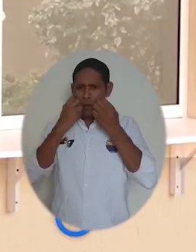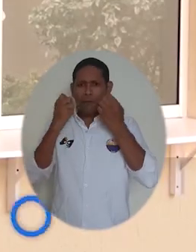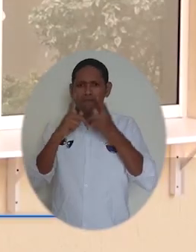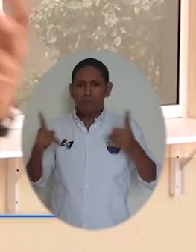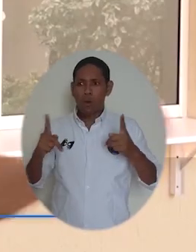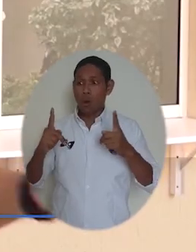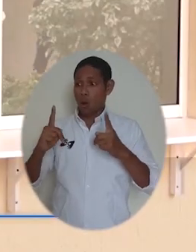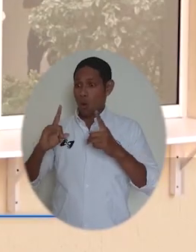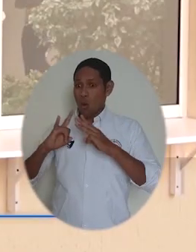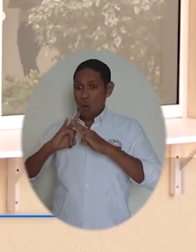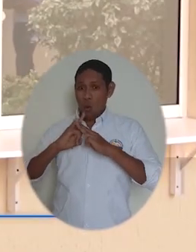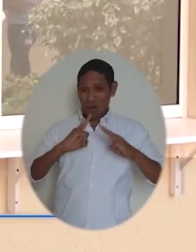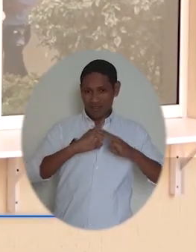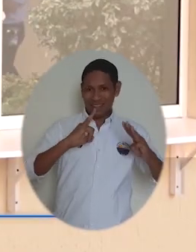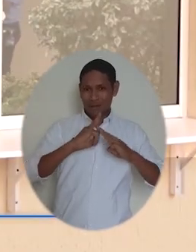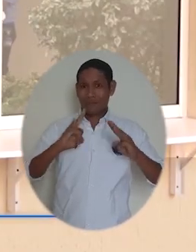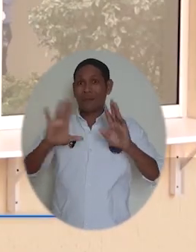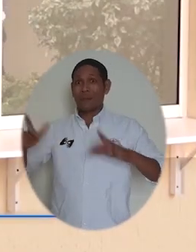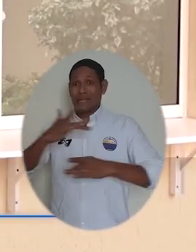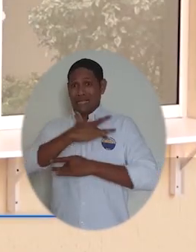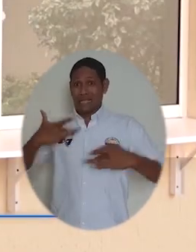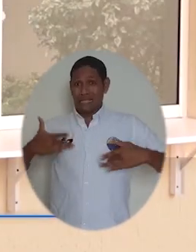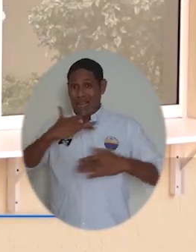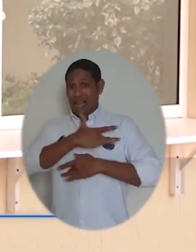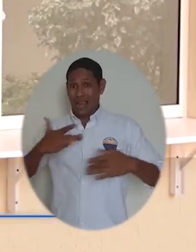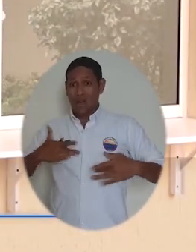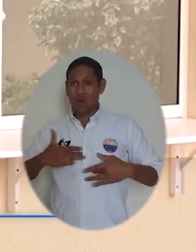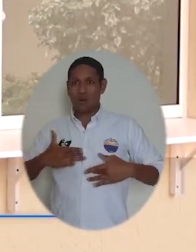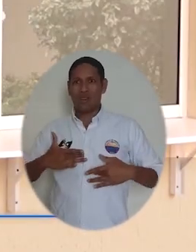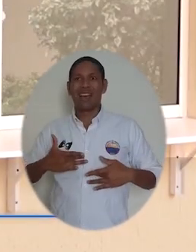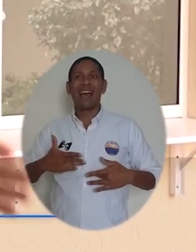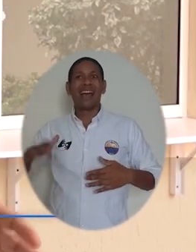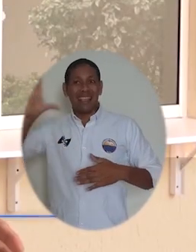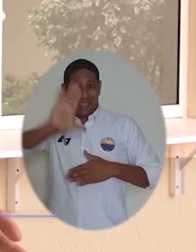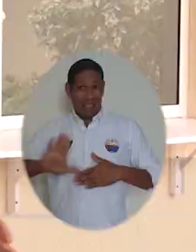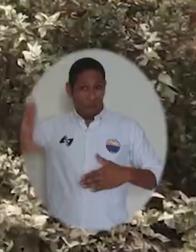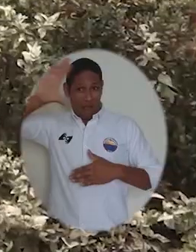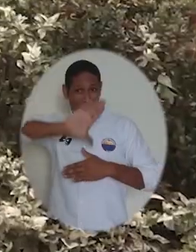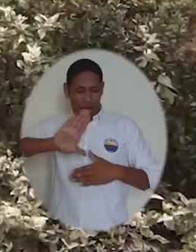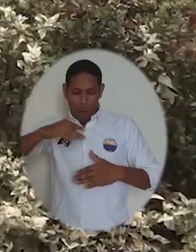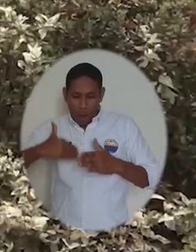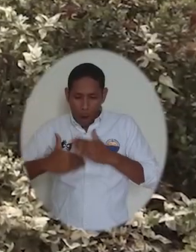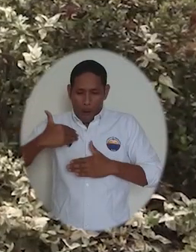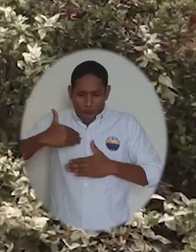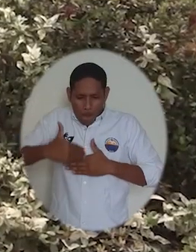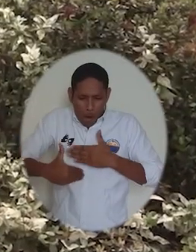tanto de la universidad como de salud departamental, hemos puesto todo nuestro empeño para generar este primer paso.